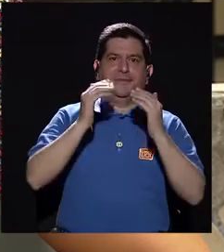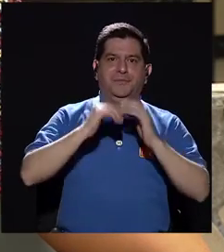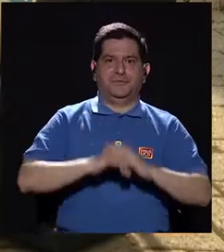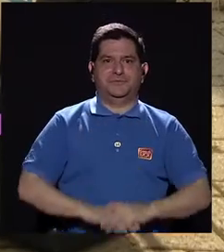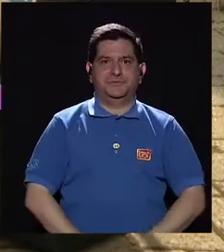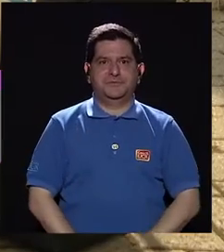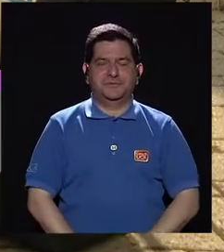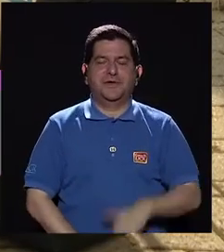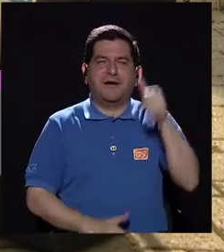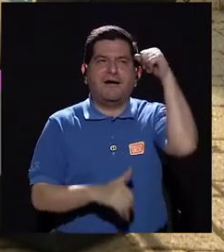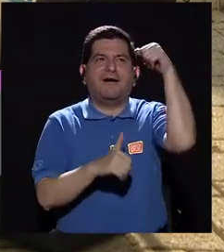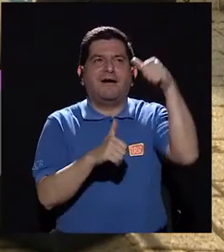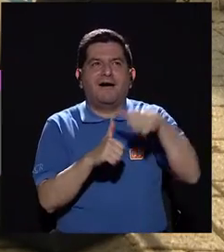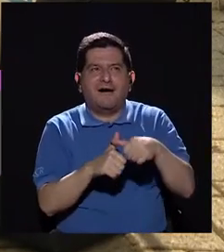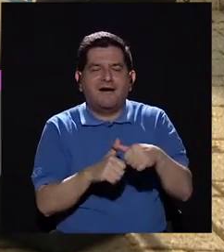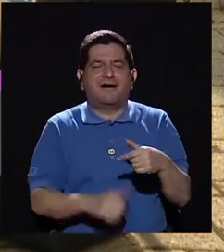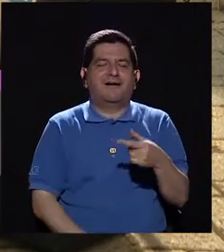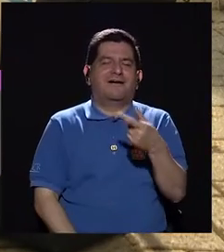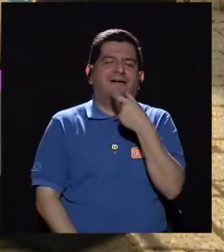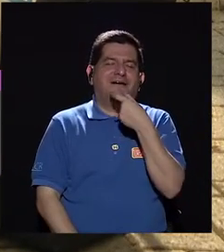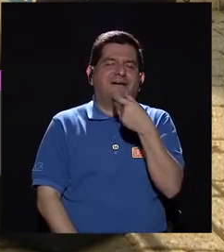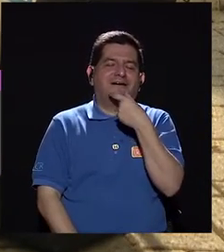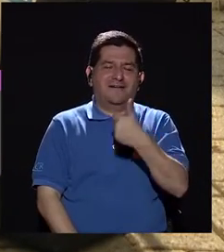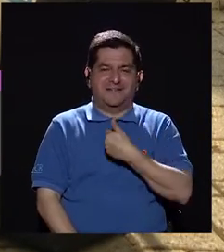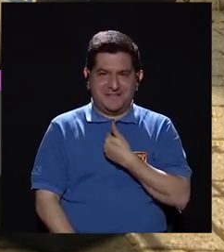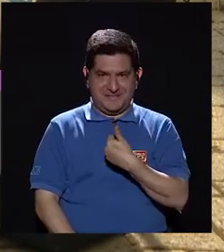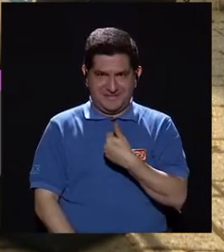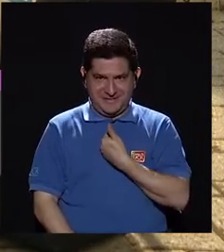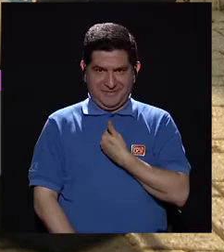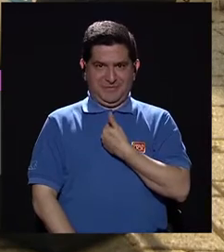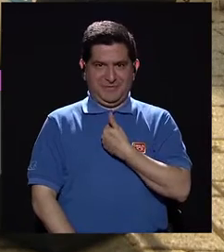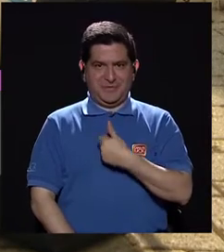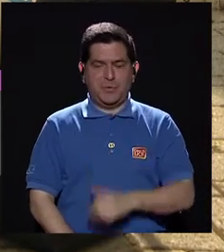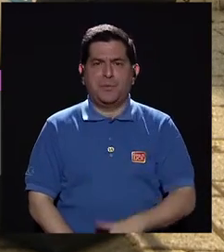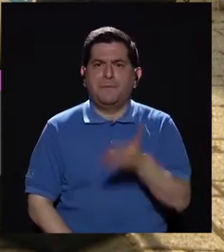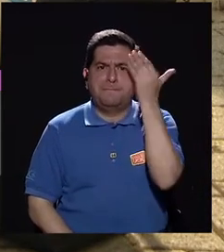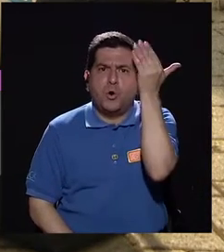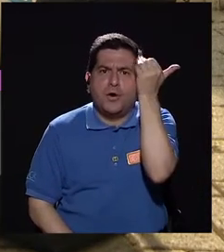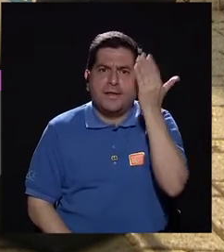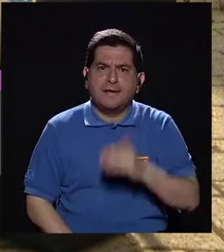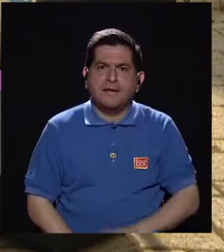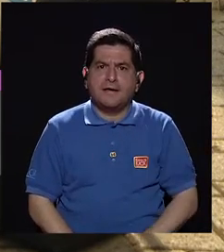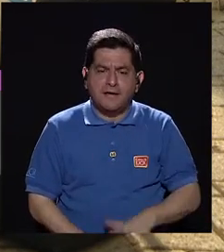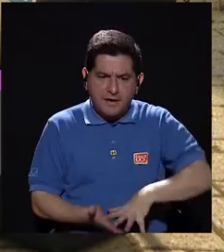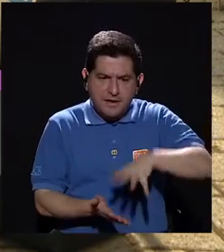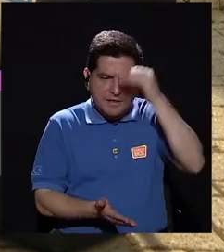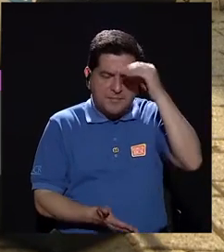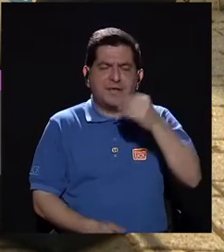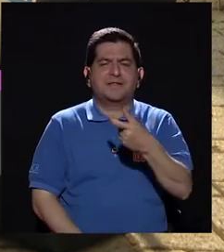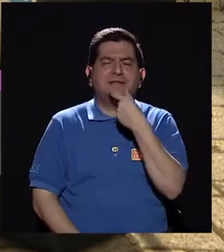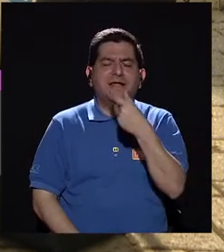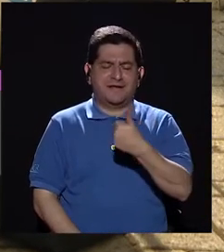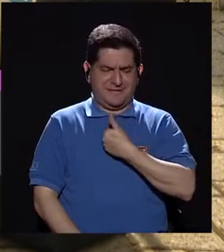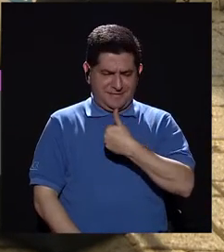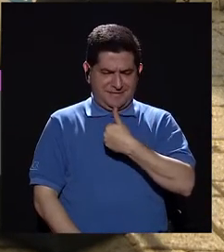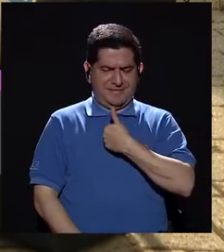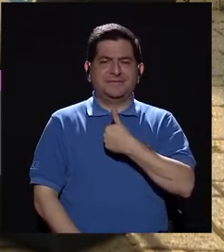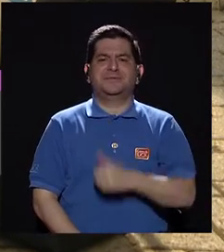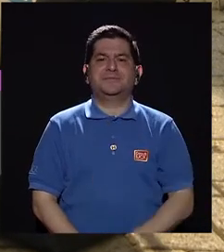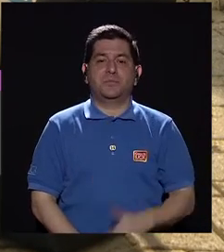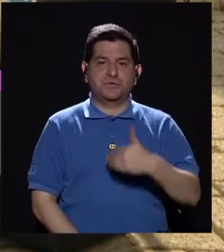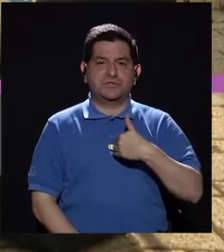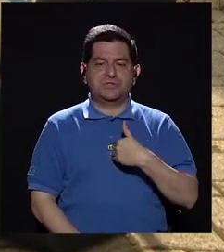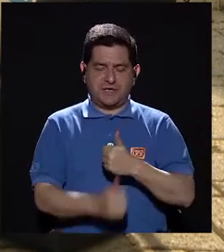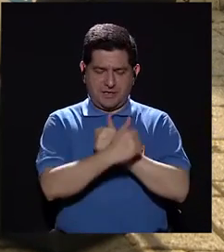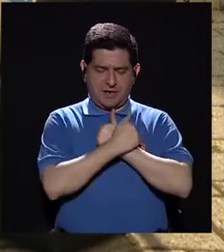hijos, donde nos acordamos y nos reímos de nosotros mismos. ¿Por qué? Porque si aprendemos a reírnos de nosotros mismos, vamos a